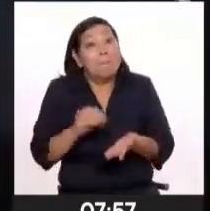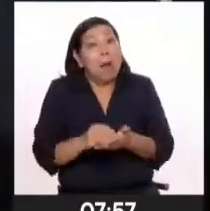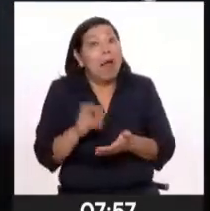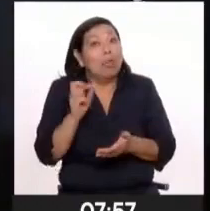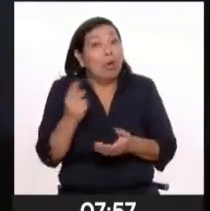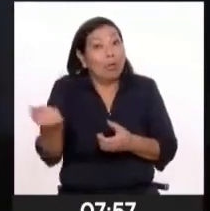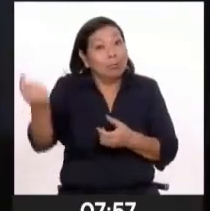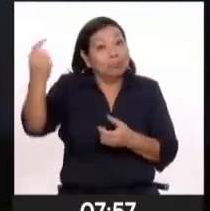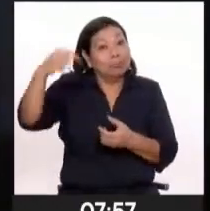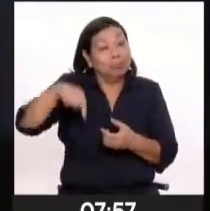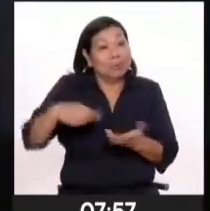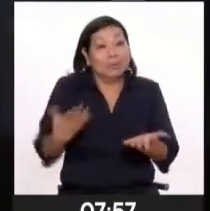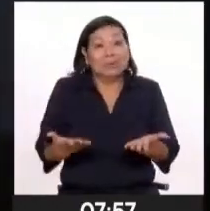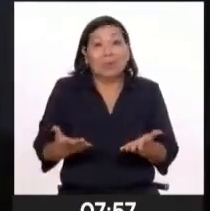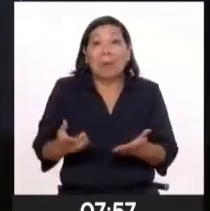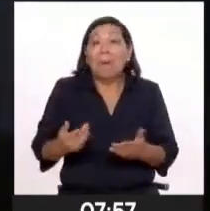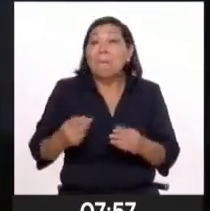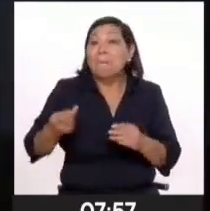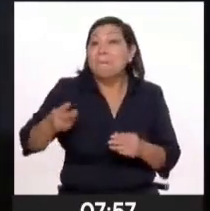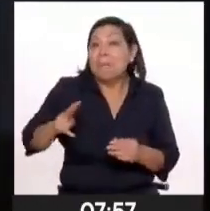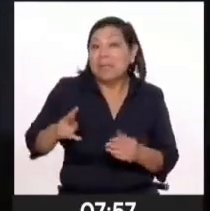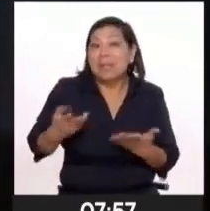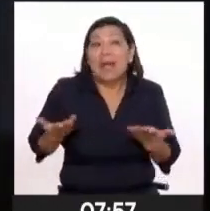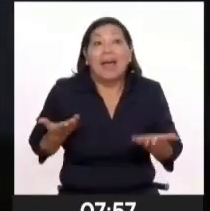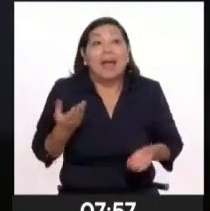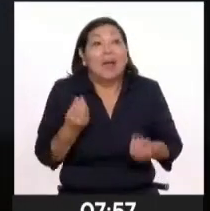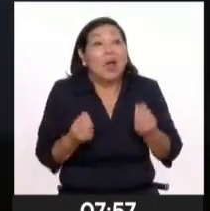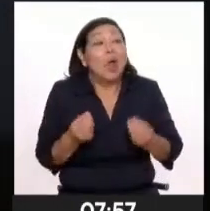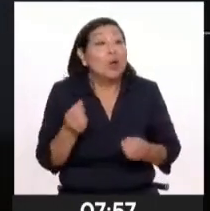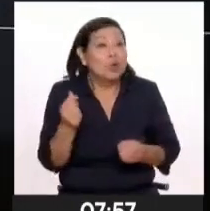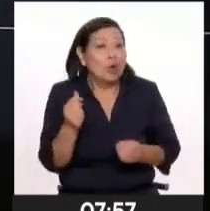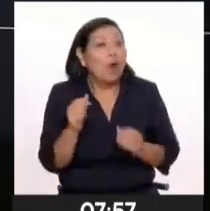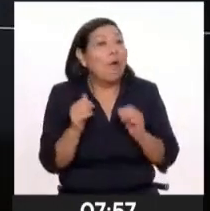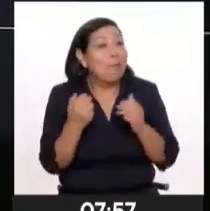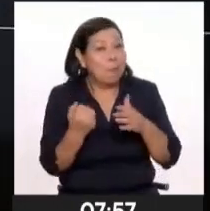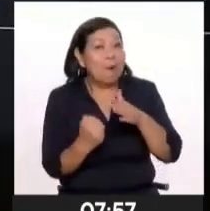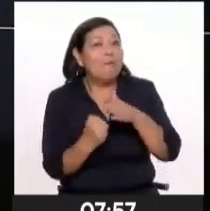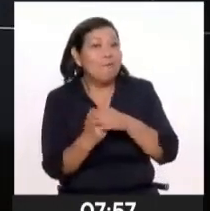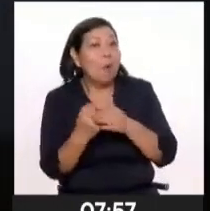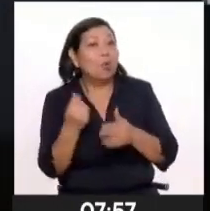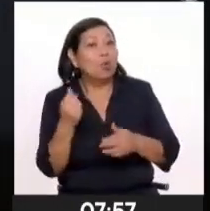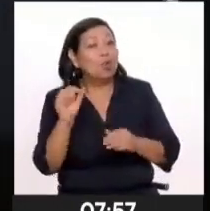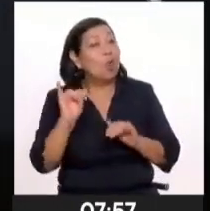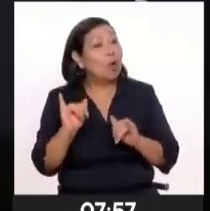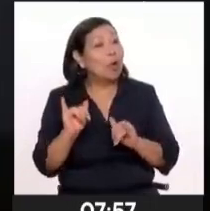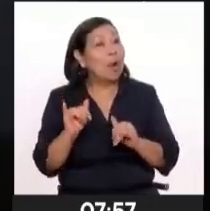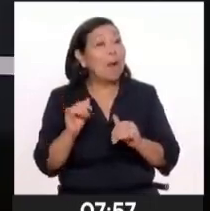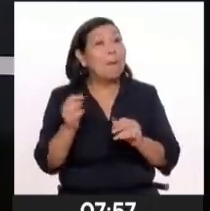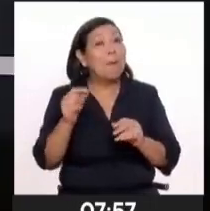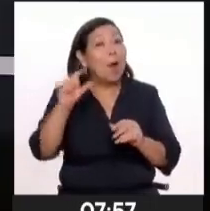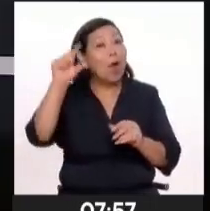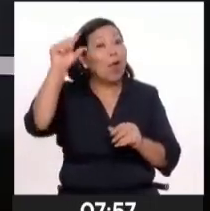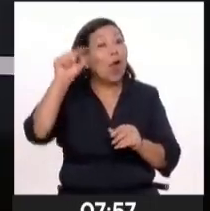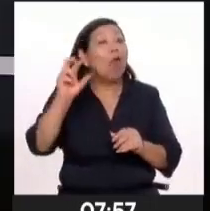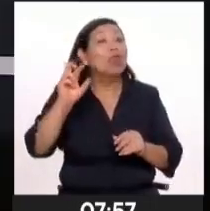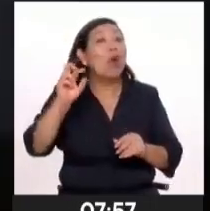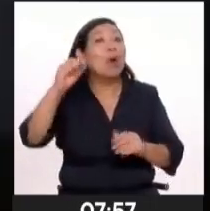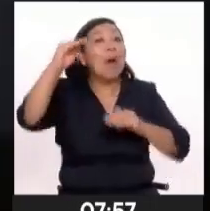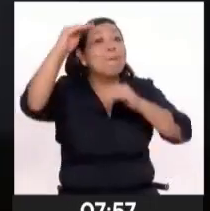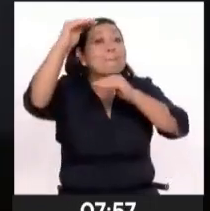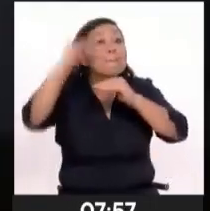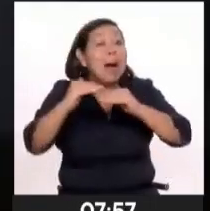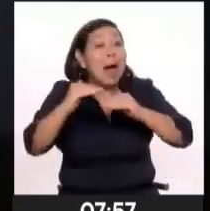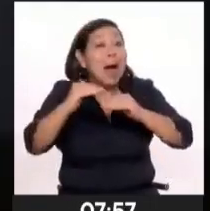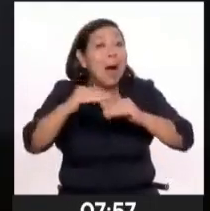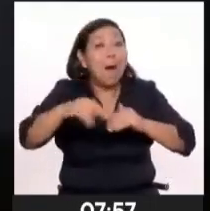importante tener en cuenta que, de tener obligaciones en soles a futuro, se debe guardar cierta cantidad en la misma moneda que las obligaciones